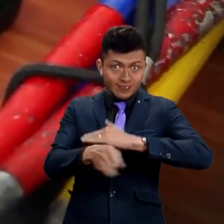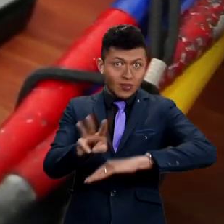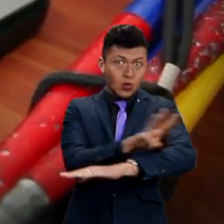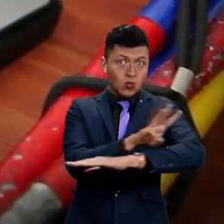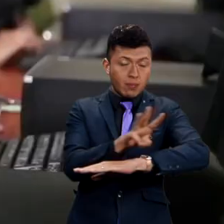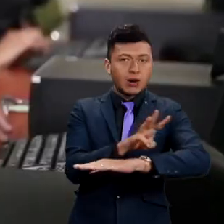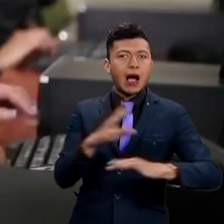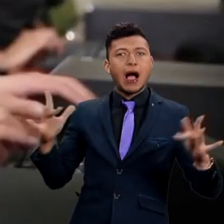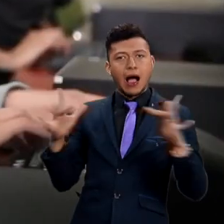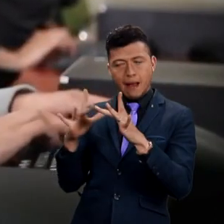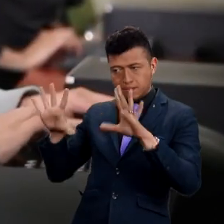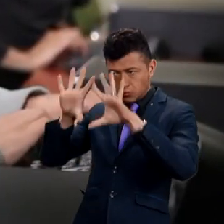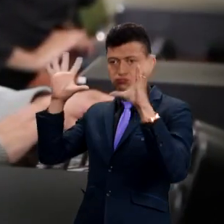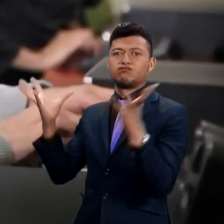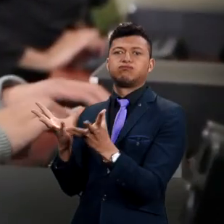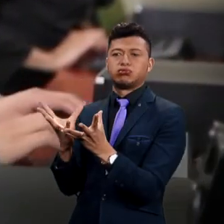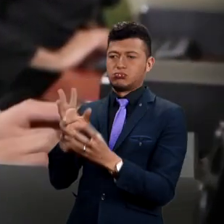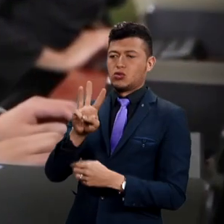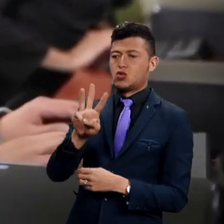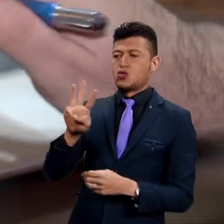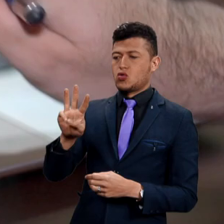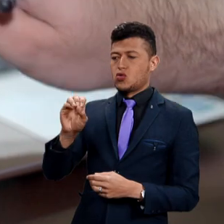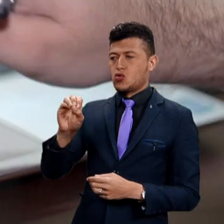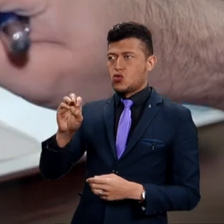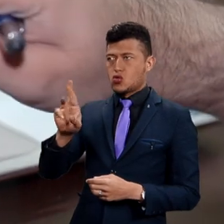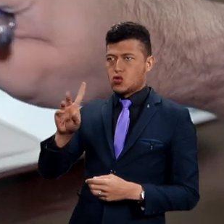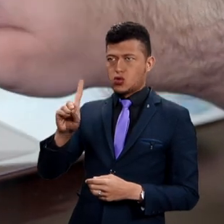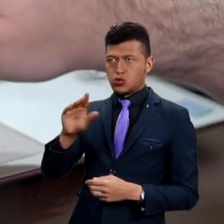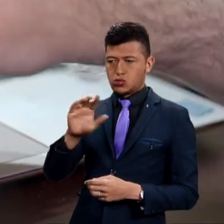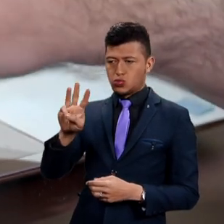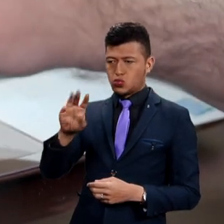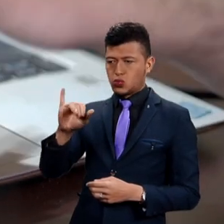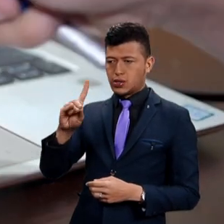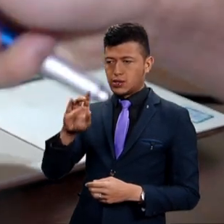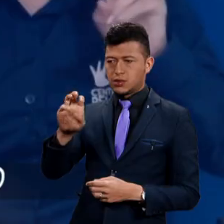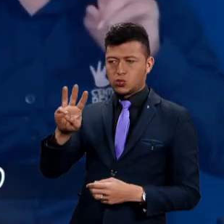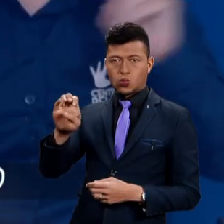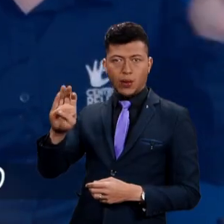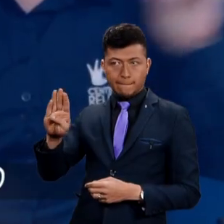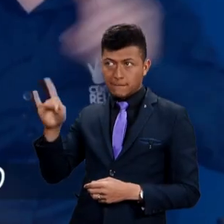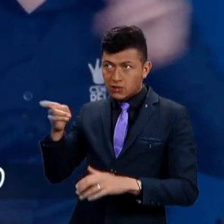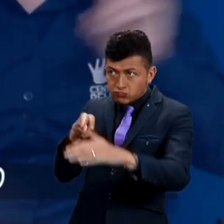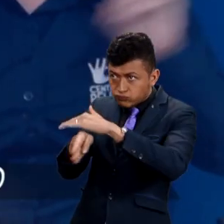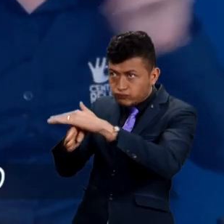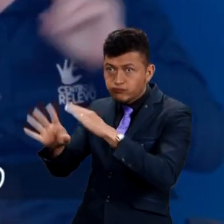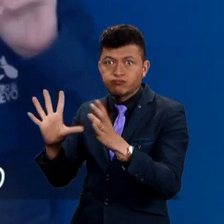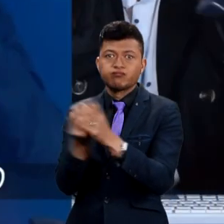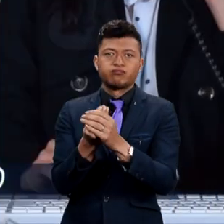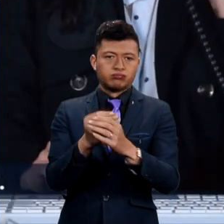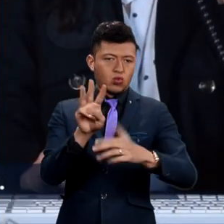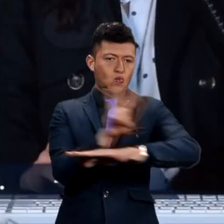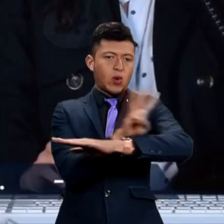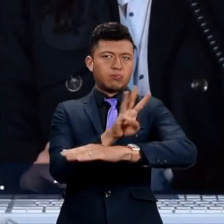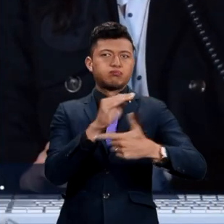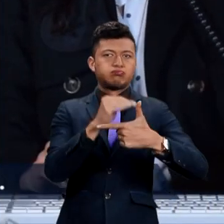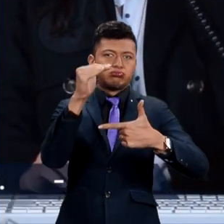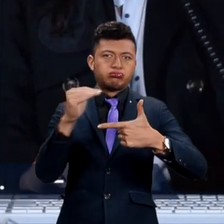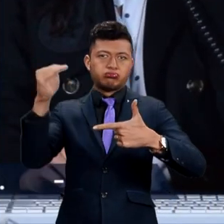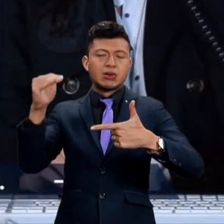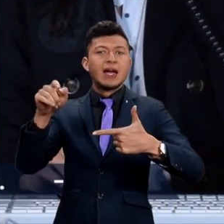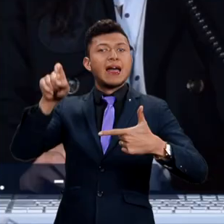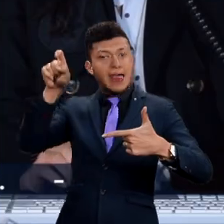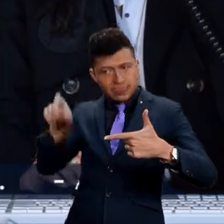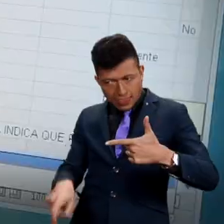grado de accesibilidad a la red está determinado por el consorcio de la World Wide Web, que establece los criterios de evaluación para determinar el nivel de